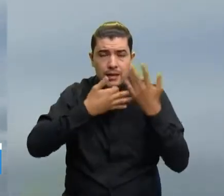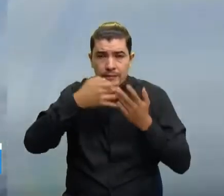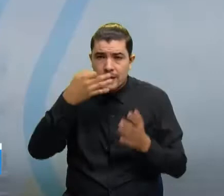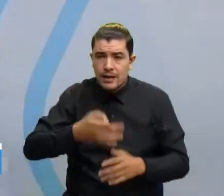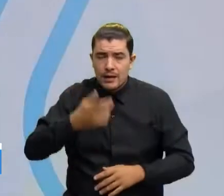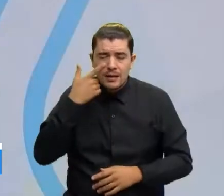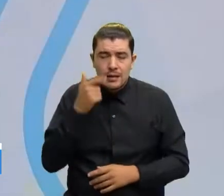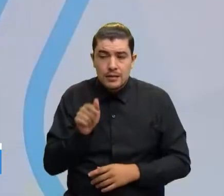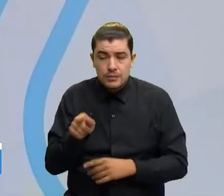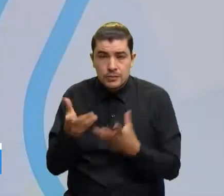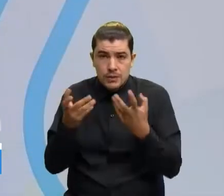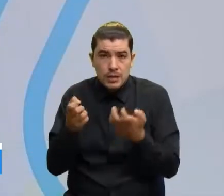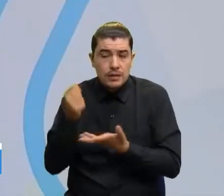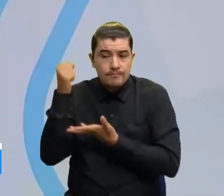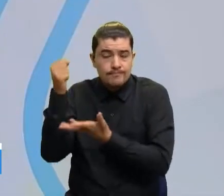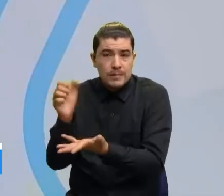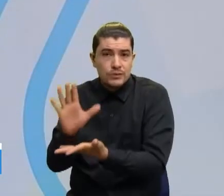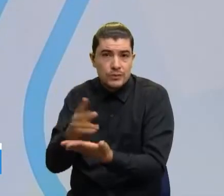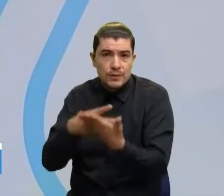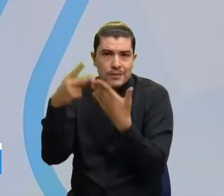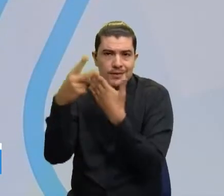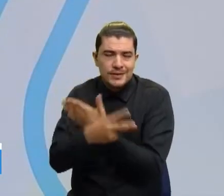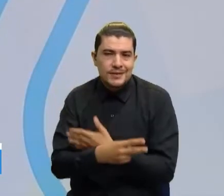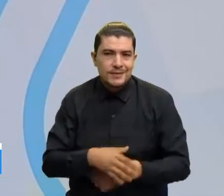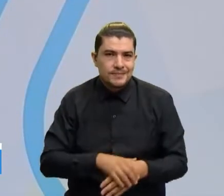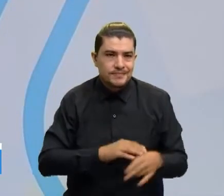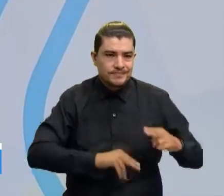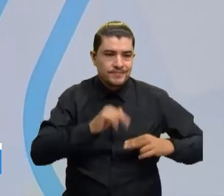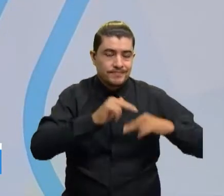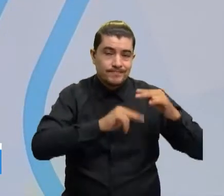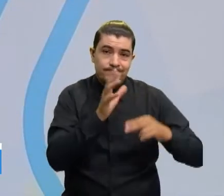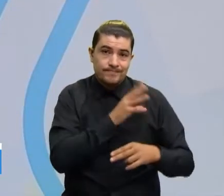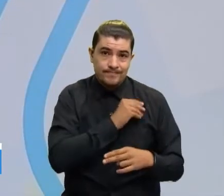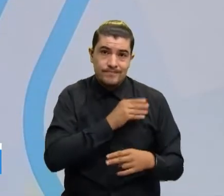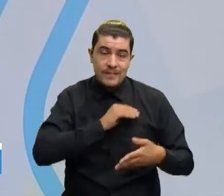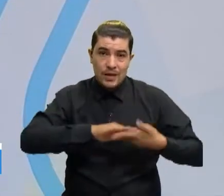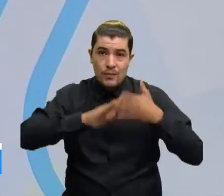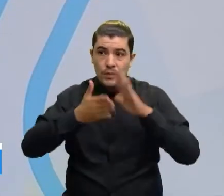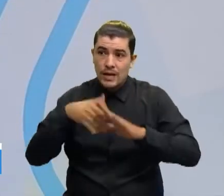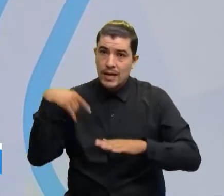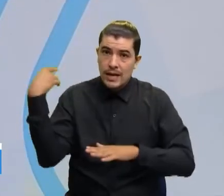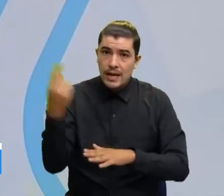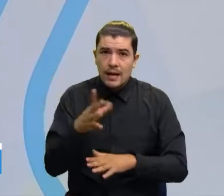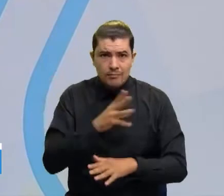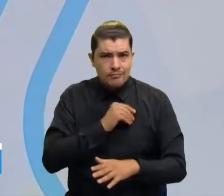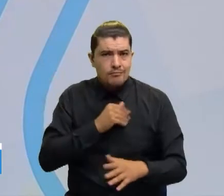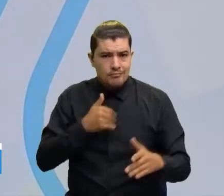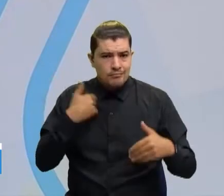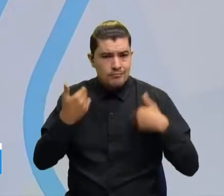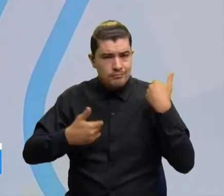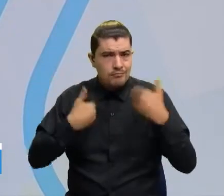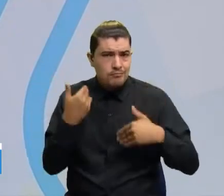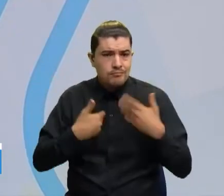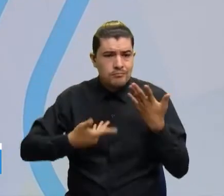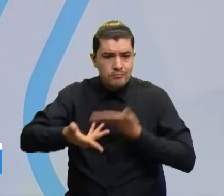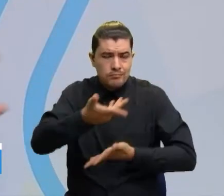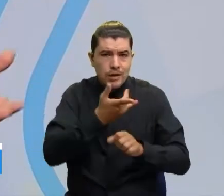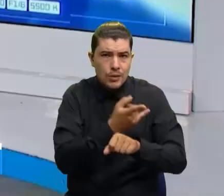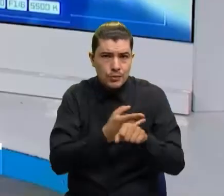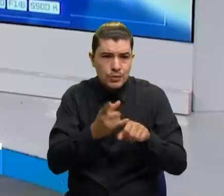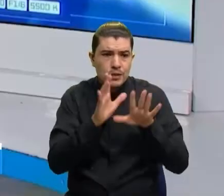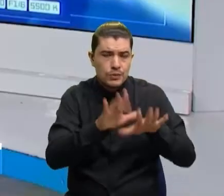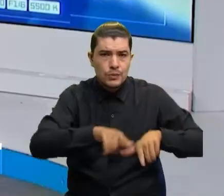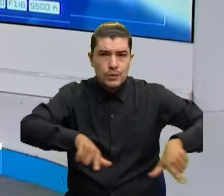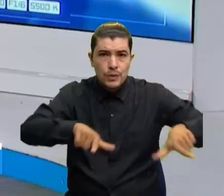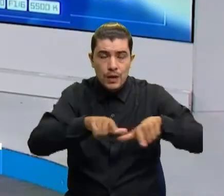más proyectos así. Estas son las obras que nos dan alegría y, bueno, qué maravilla que las familias cucuteñas estén disfrutando de este espacio. De esta